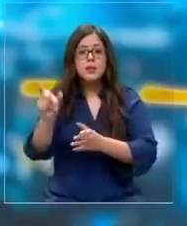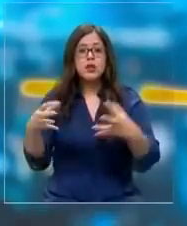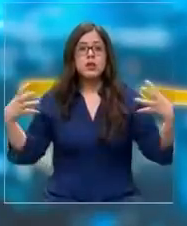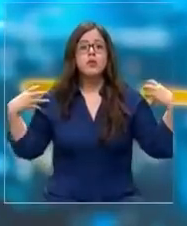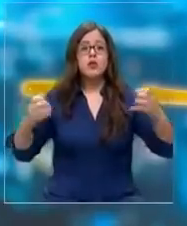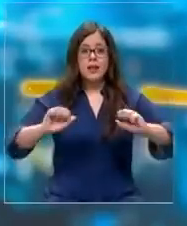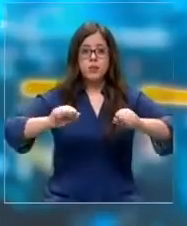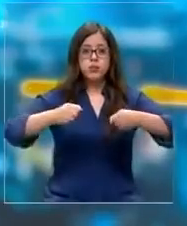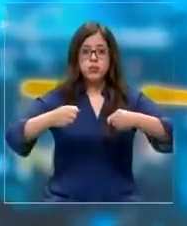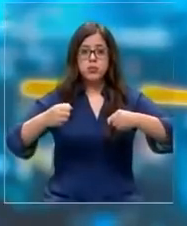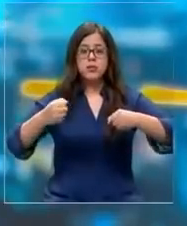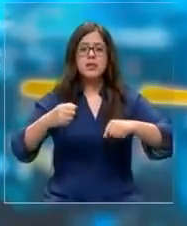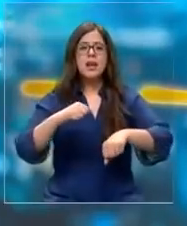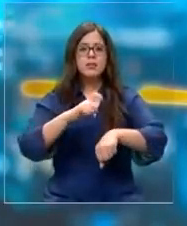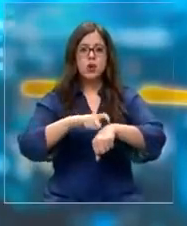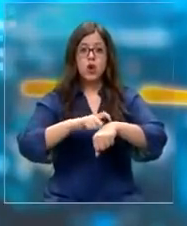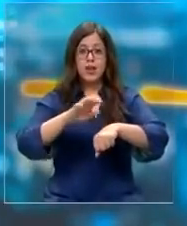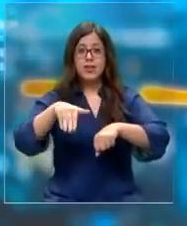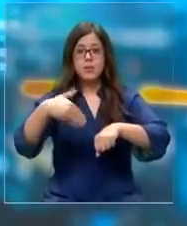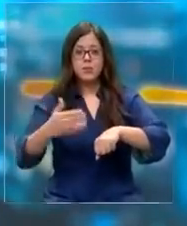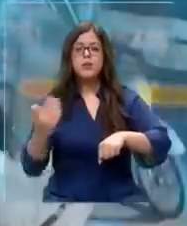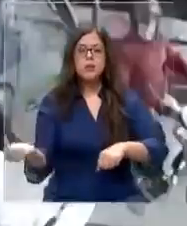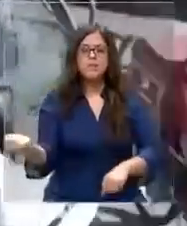pero esta vez acompañado para el ataque.